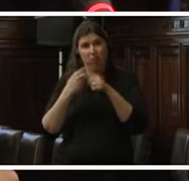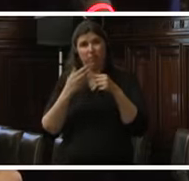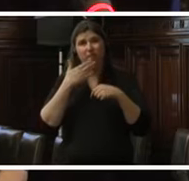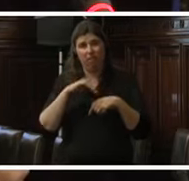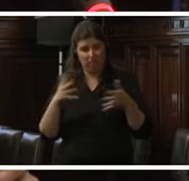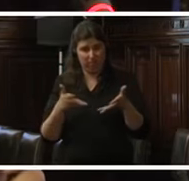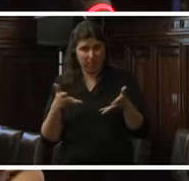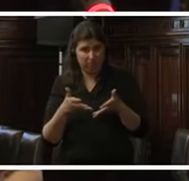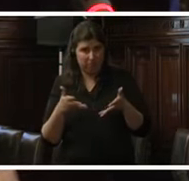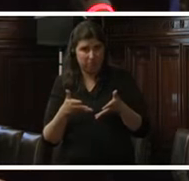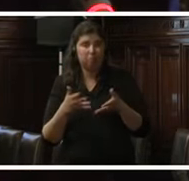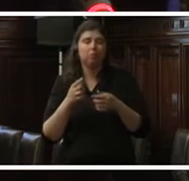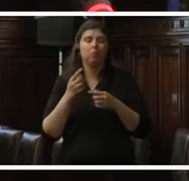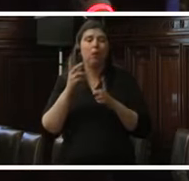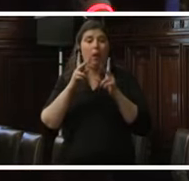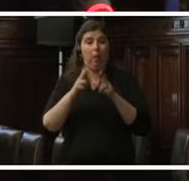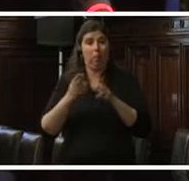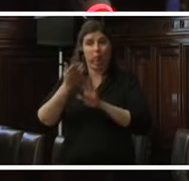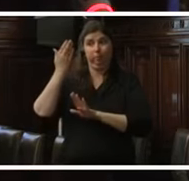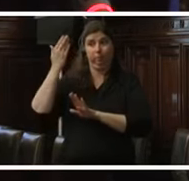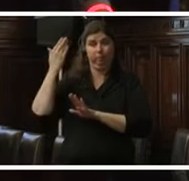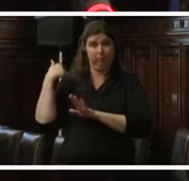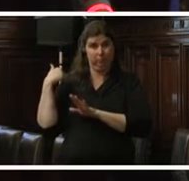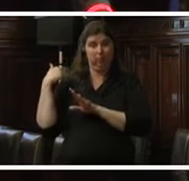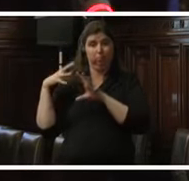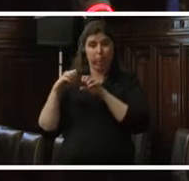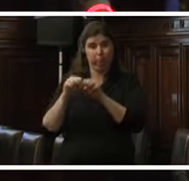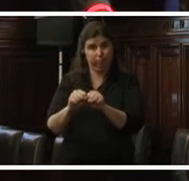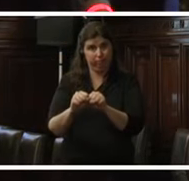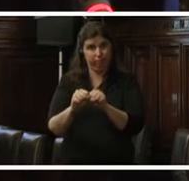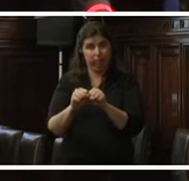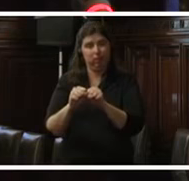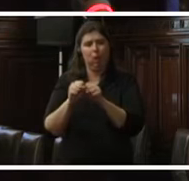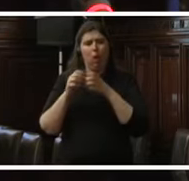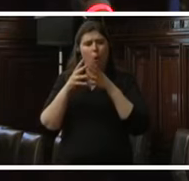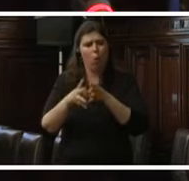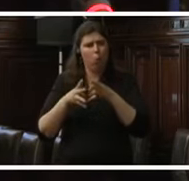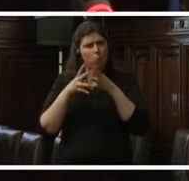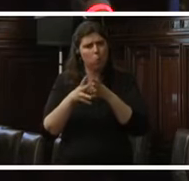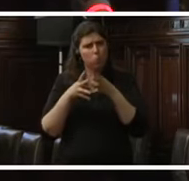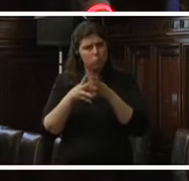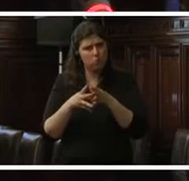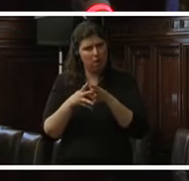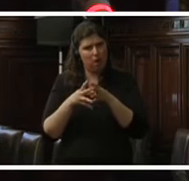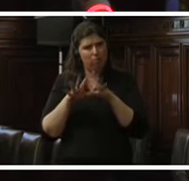En la época que había una lucha entre los conquistadores, uno de los